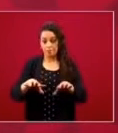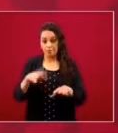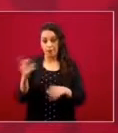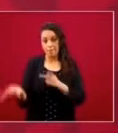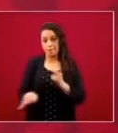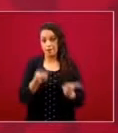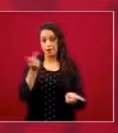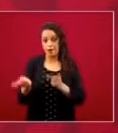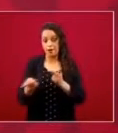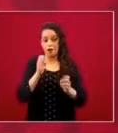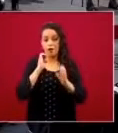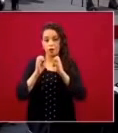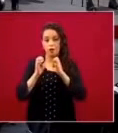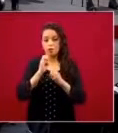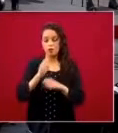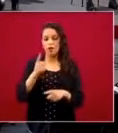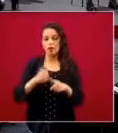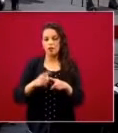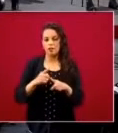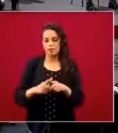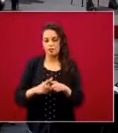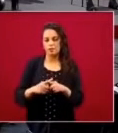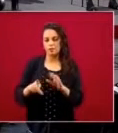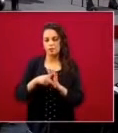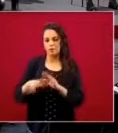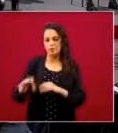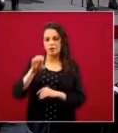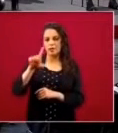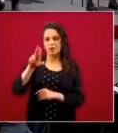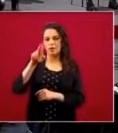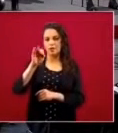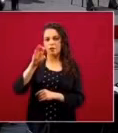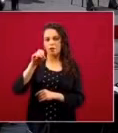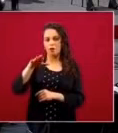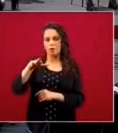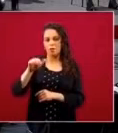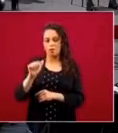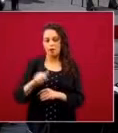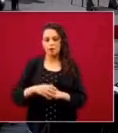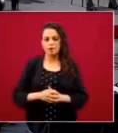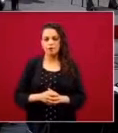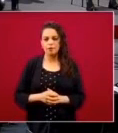reforma telefónica,